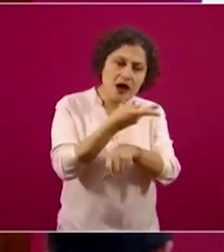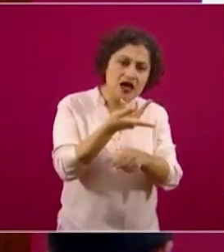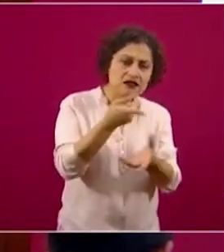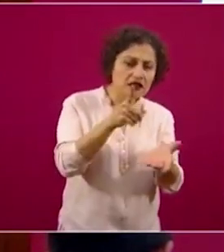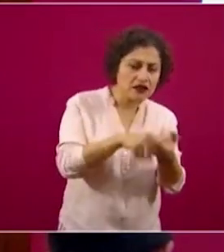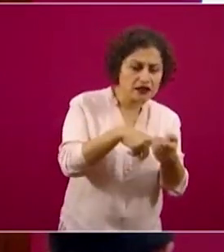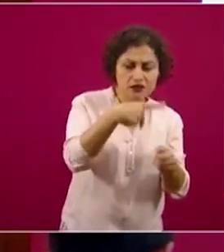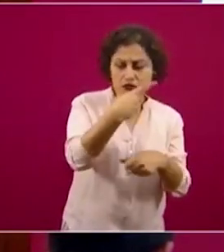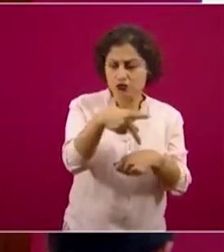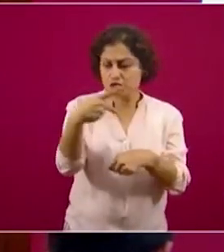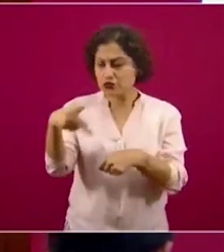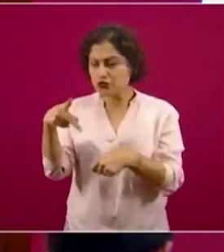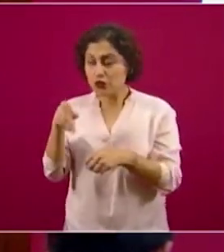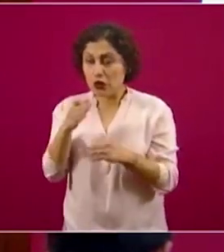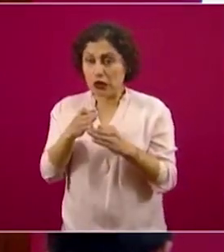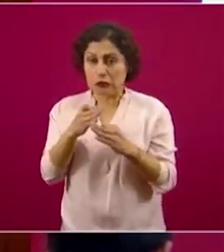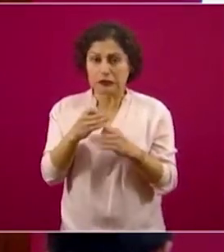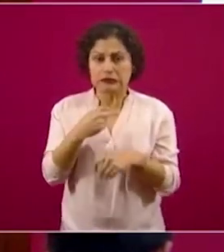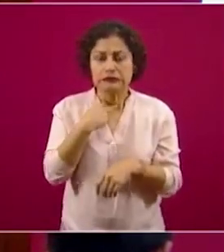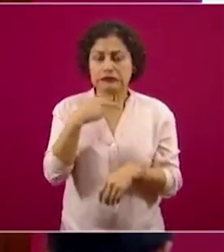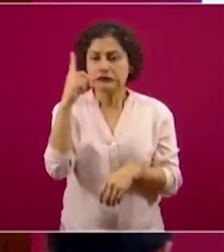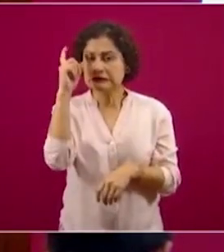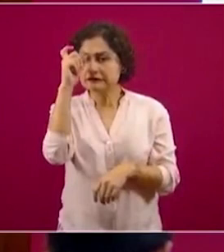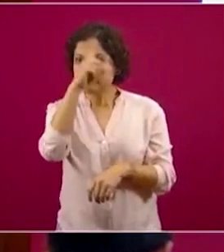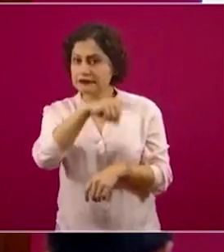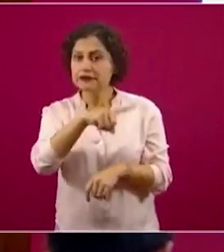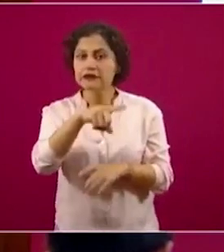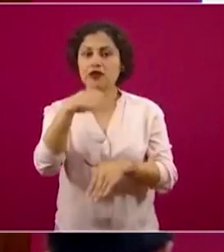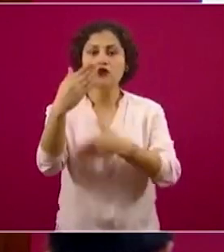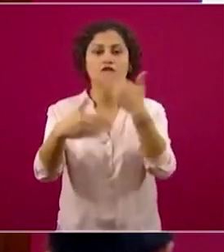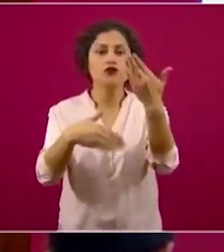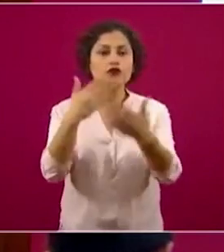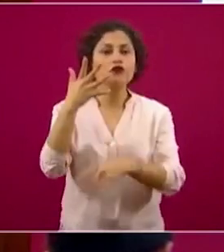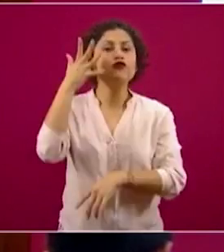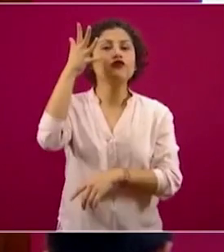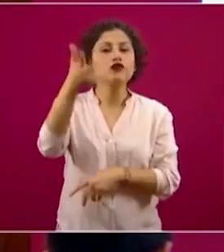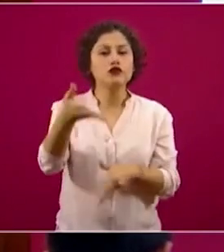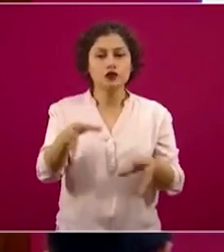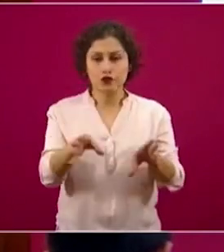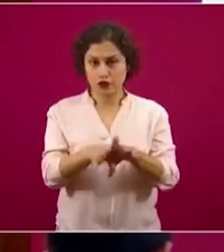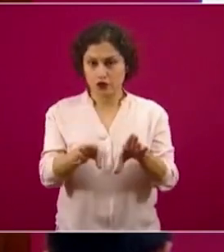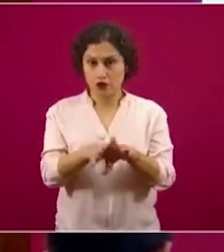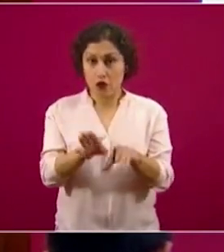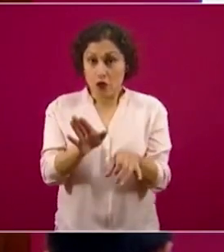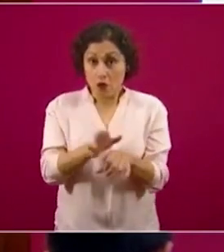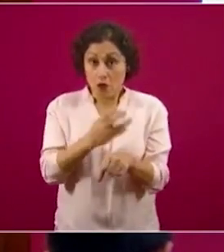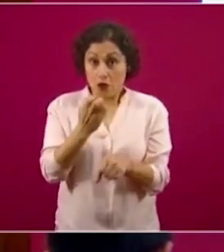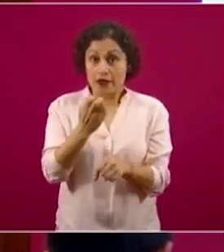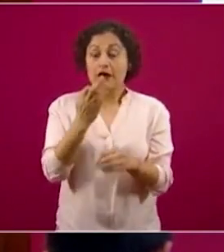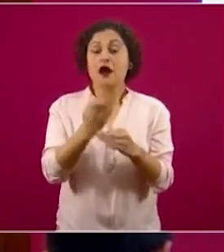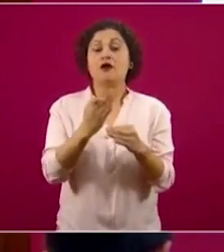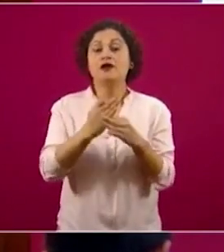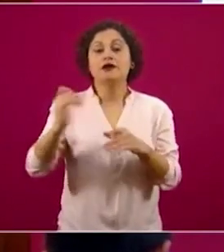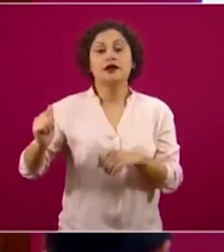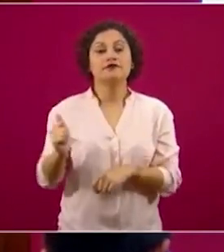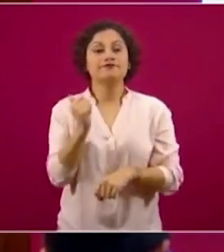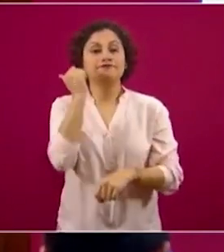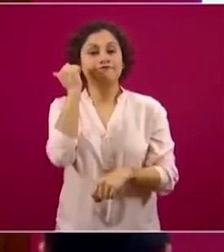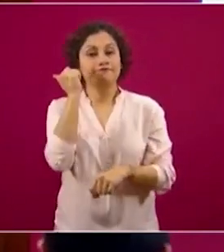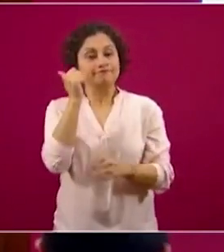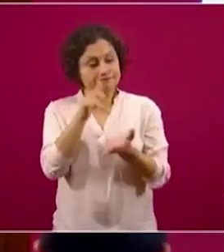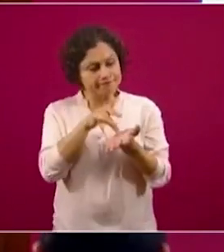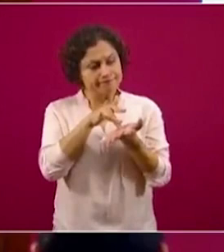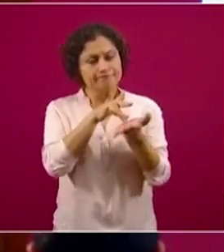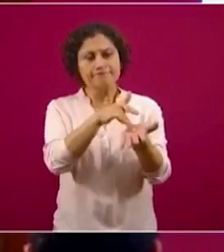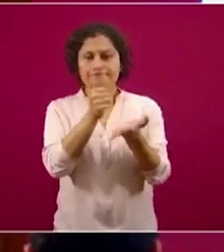agravantes de alguna manera y que en ese sentido el crédito solidario a la palabra puede ser un gran aliciente para quienes